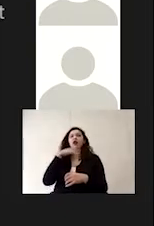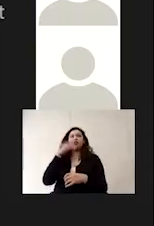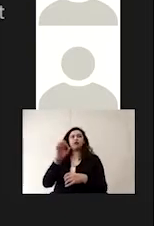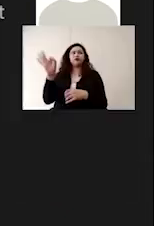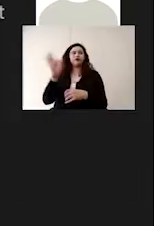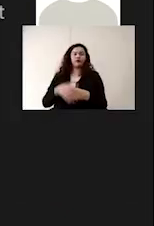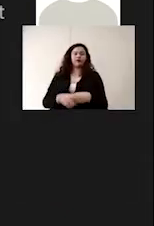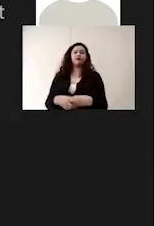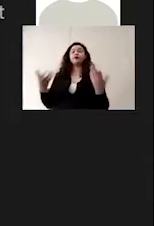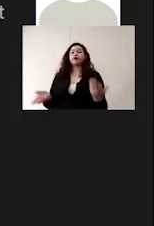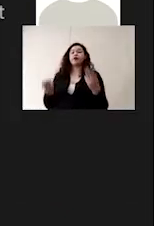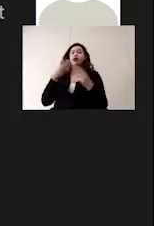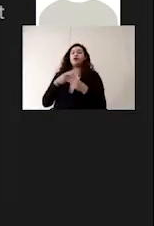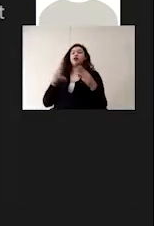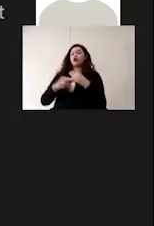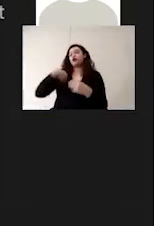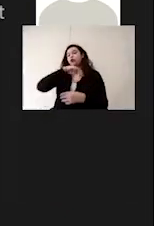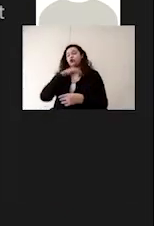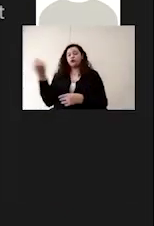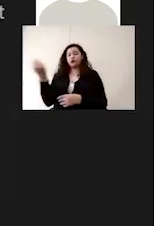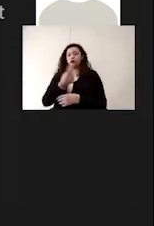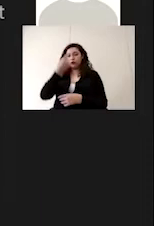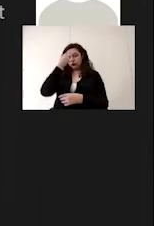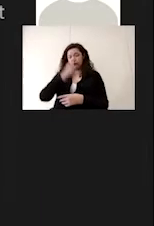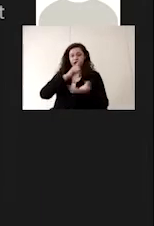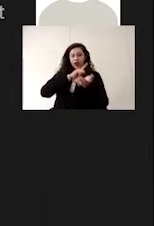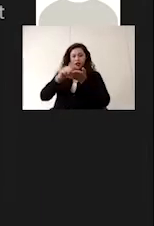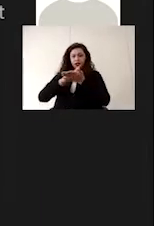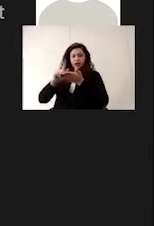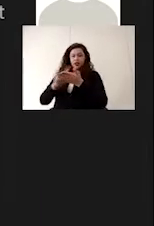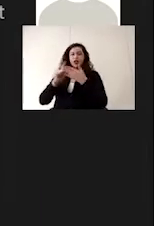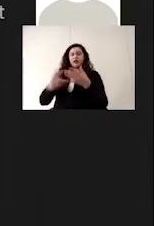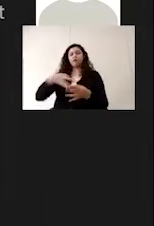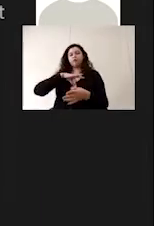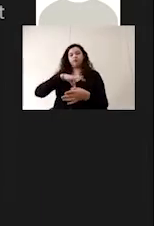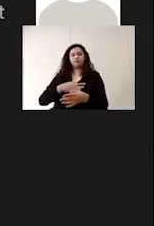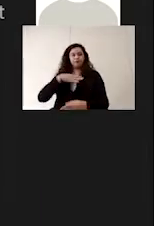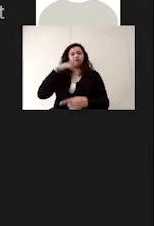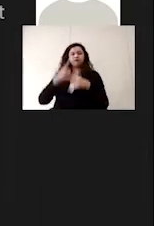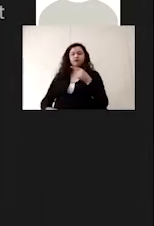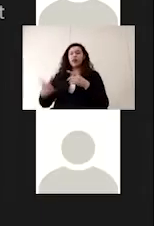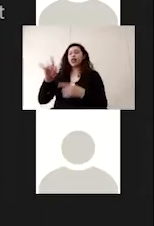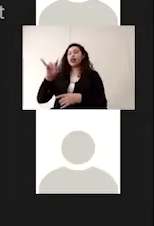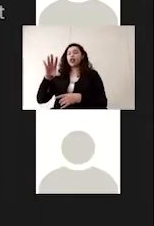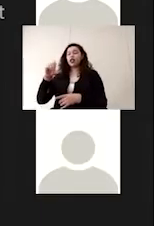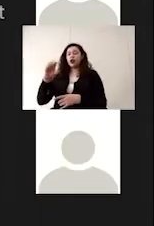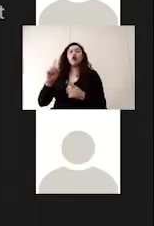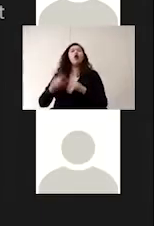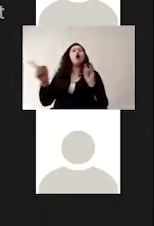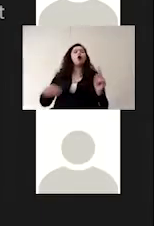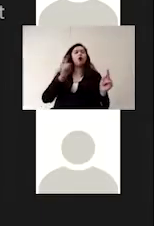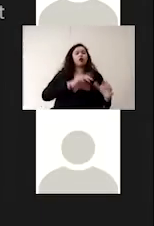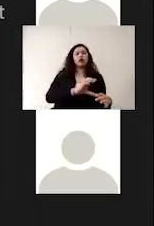El material que necesitamos para lavar y desinfectar nuestro tinaco o cisterna es